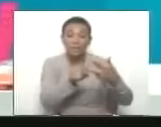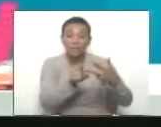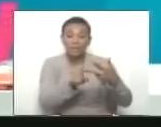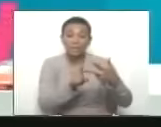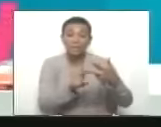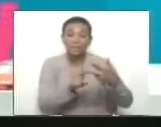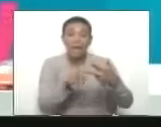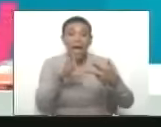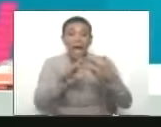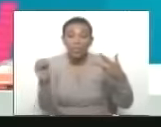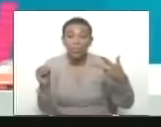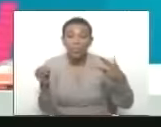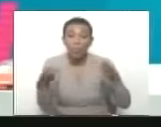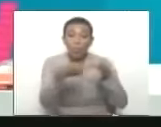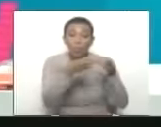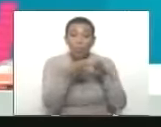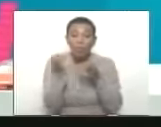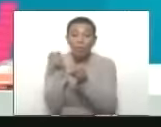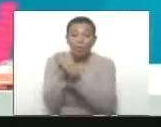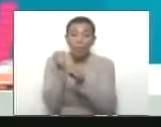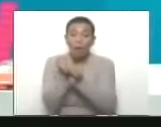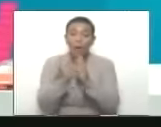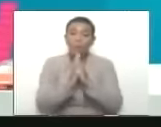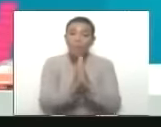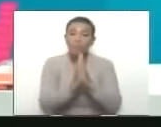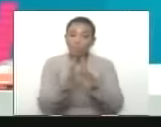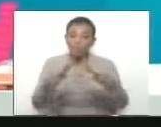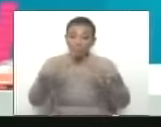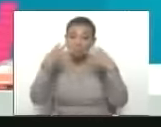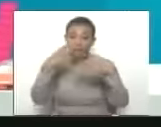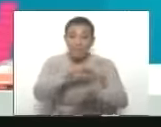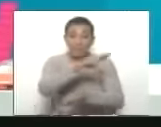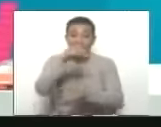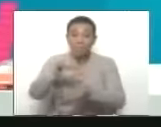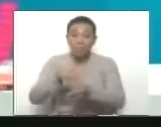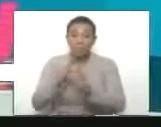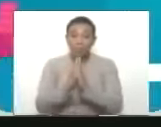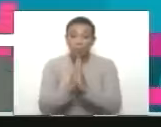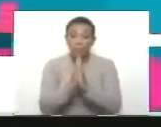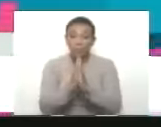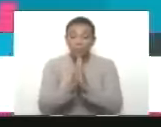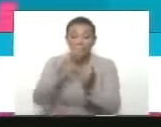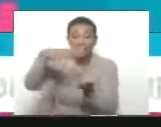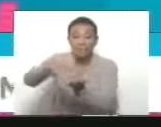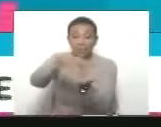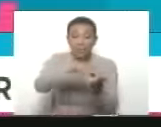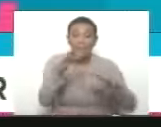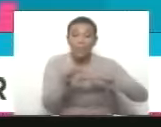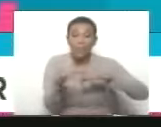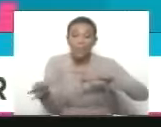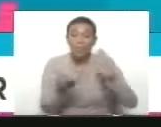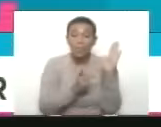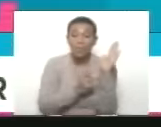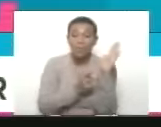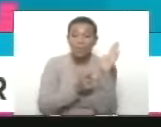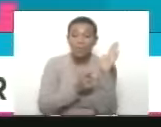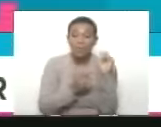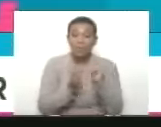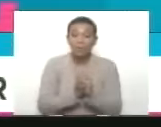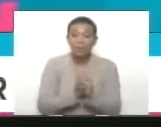a todos los equipos de trabajo, a nivel nacional, estadal, municipal, parroquial,